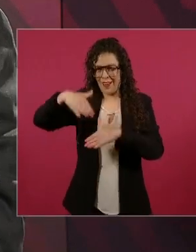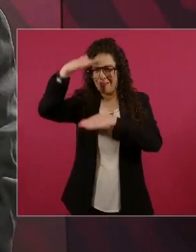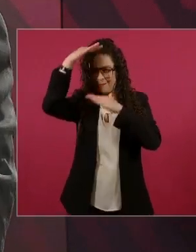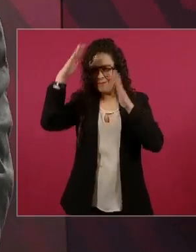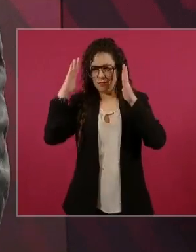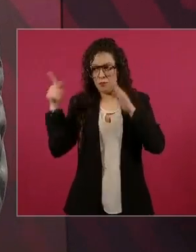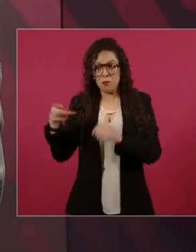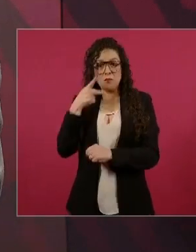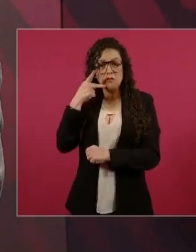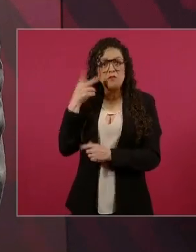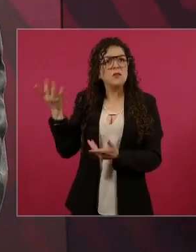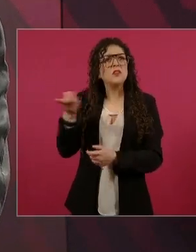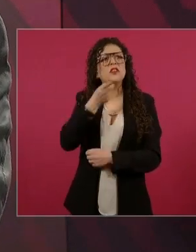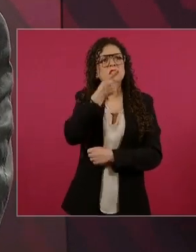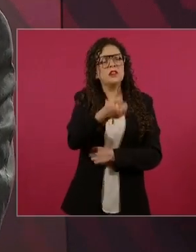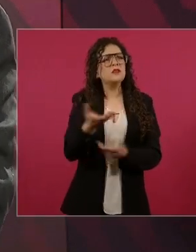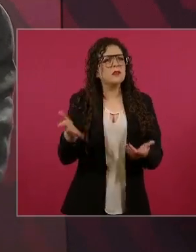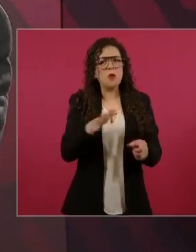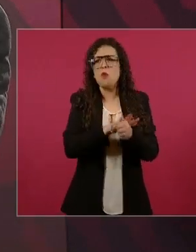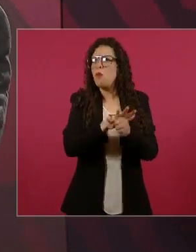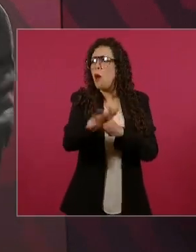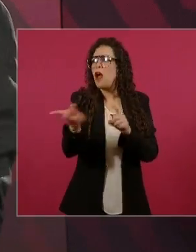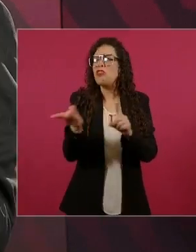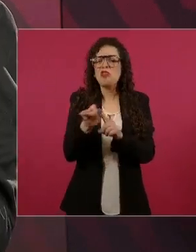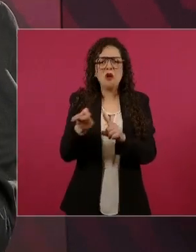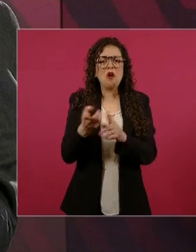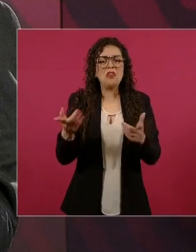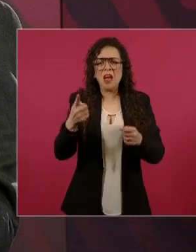¿Dónde están?, bueno,